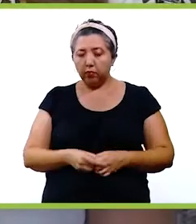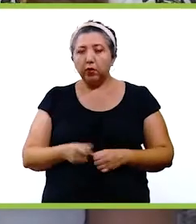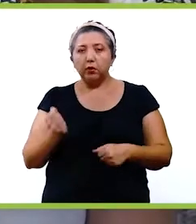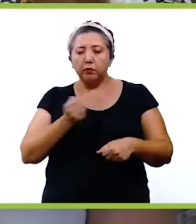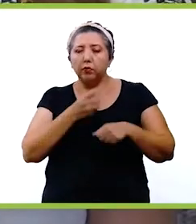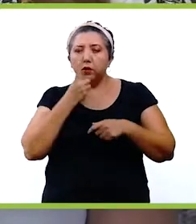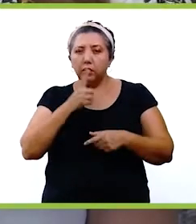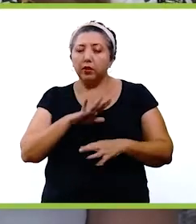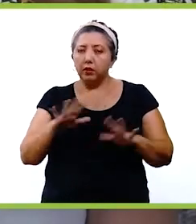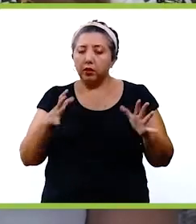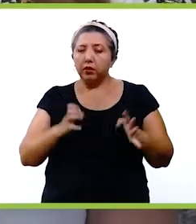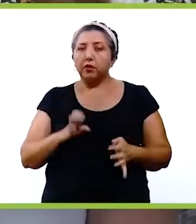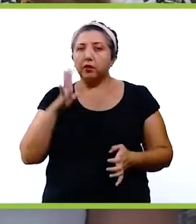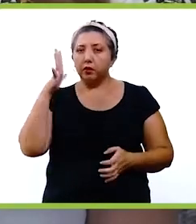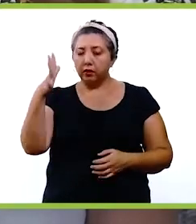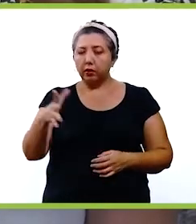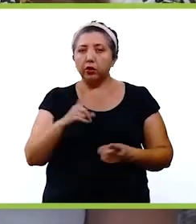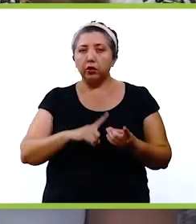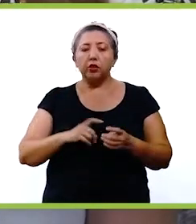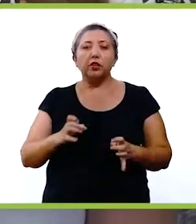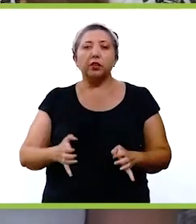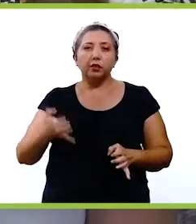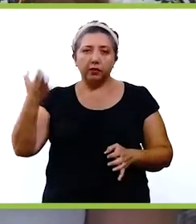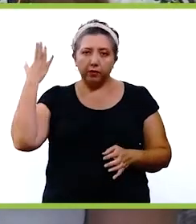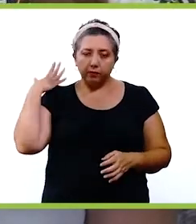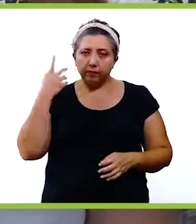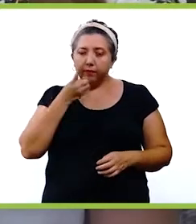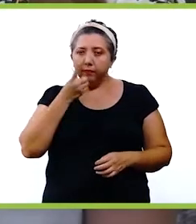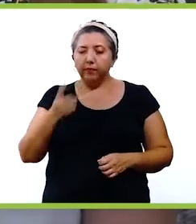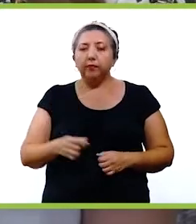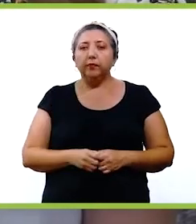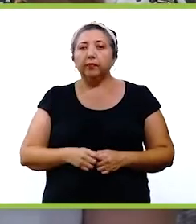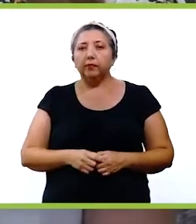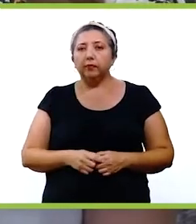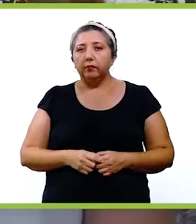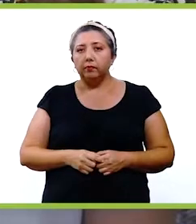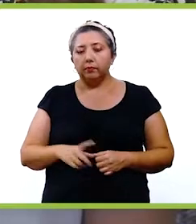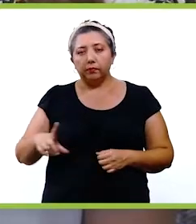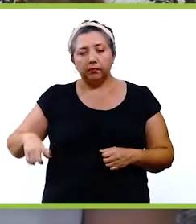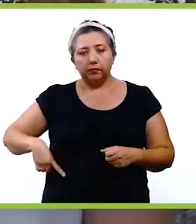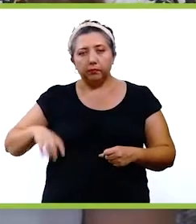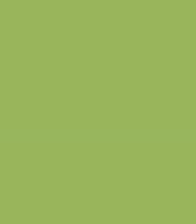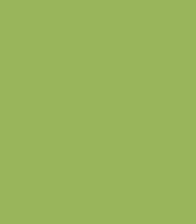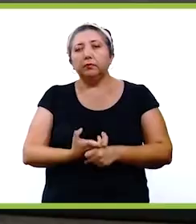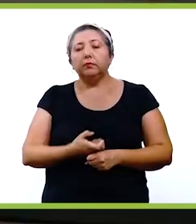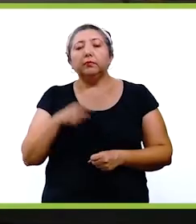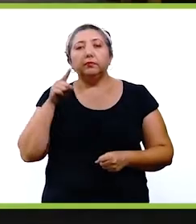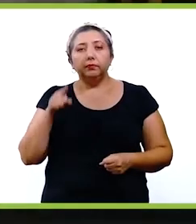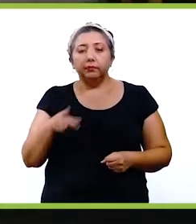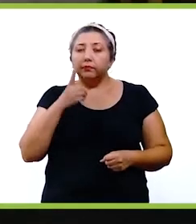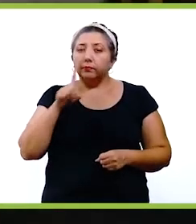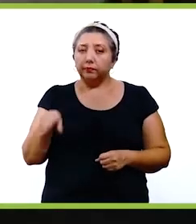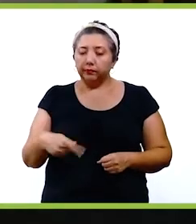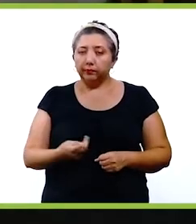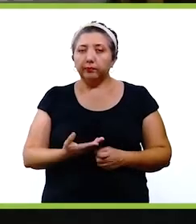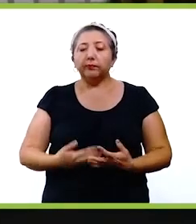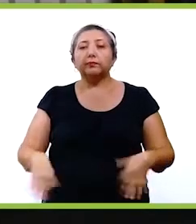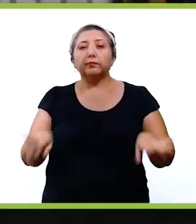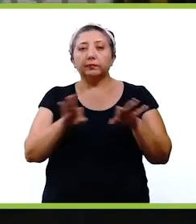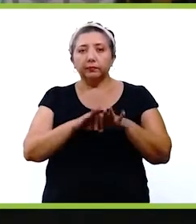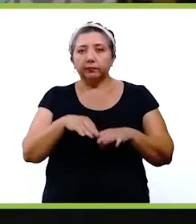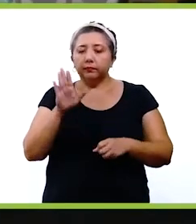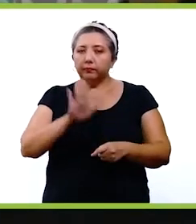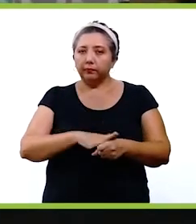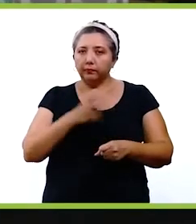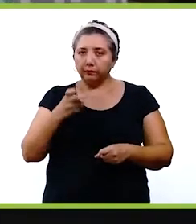tiene sede, va a estar ubicado donde estaba una de las normales del gobierno estatal. Y en ese sentido, esta es una obra muy